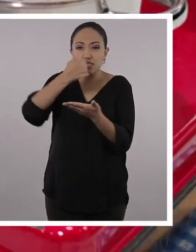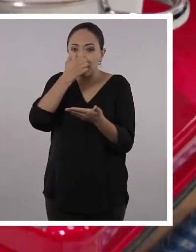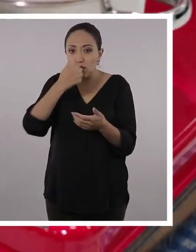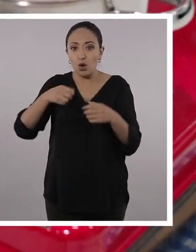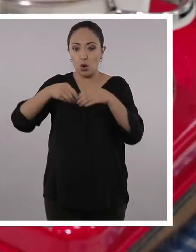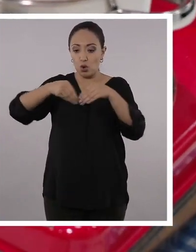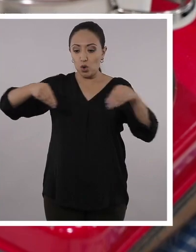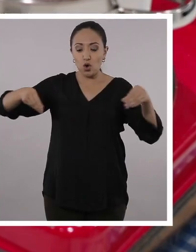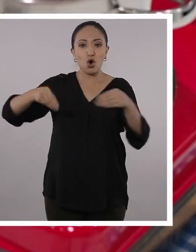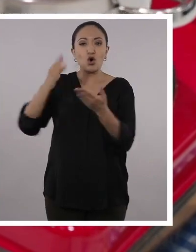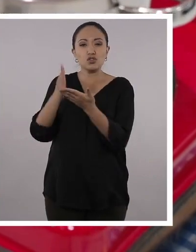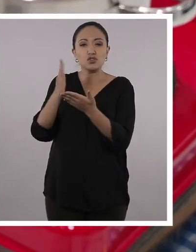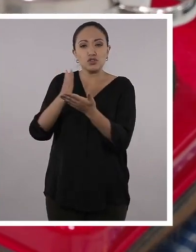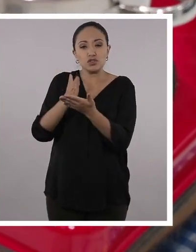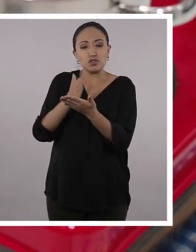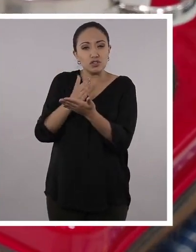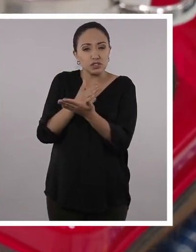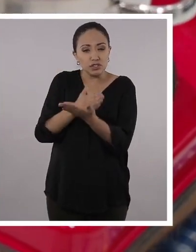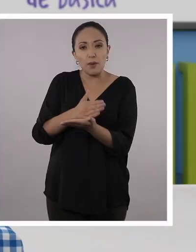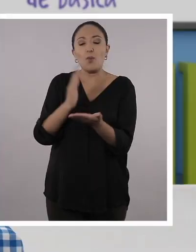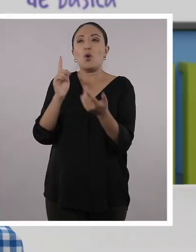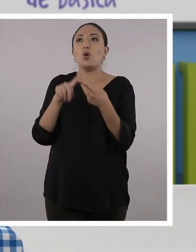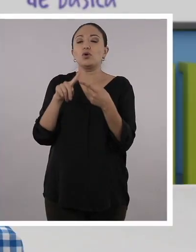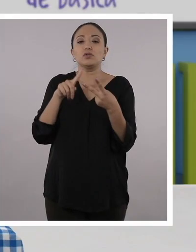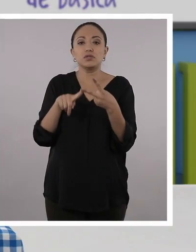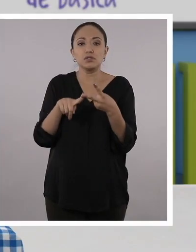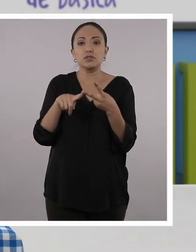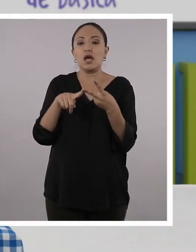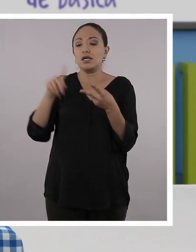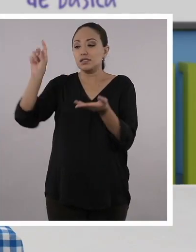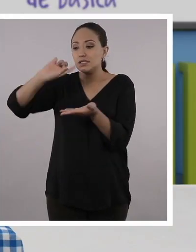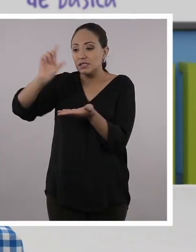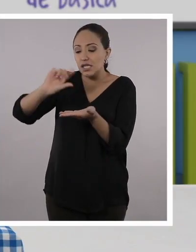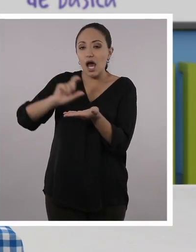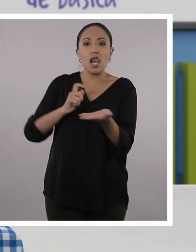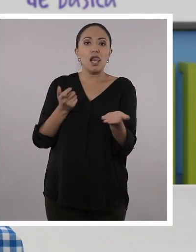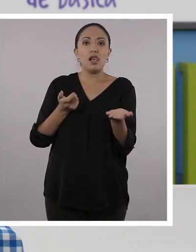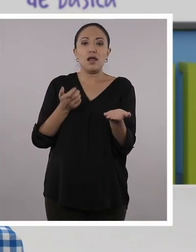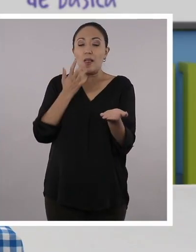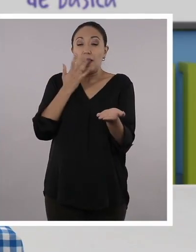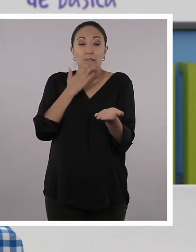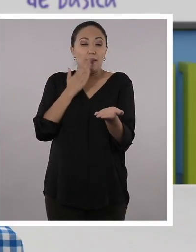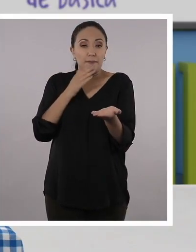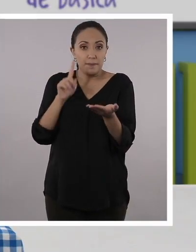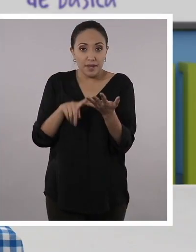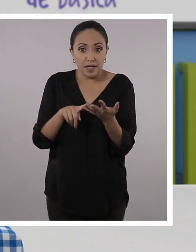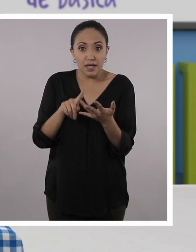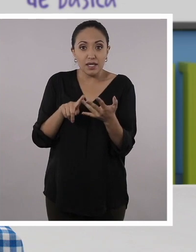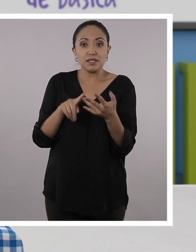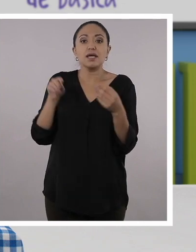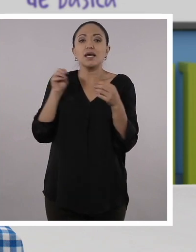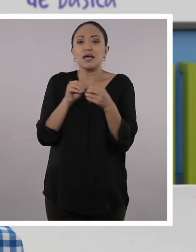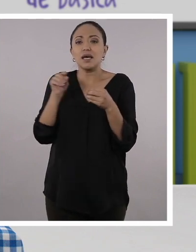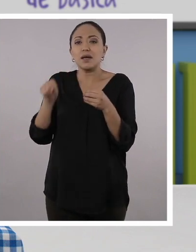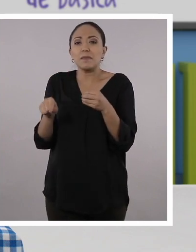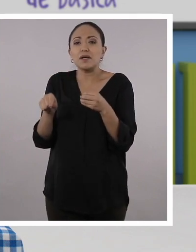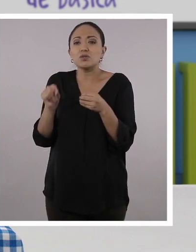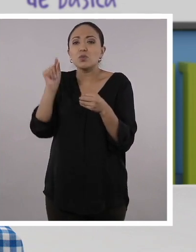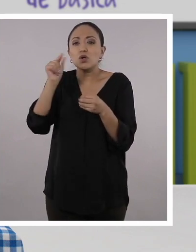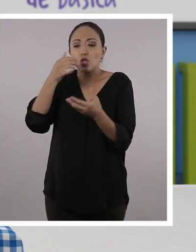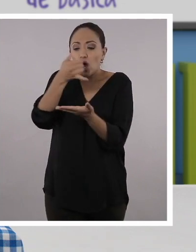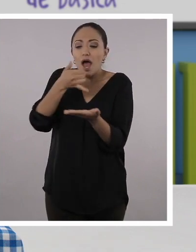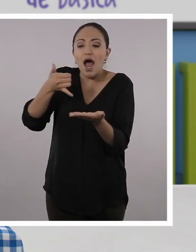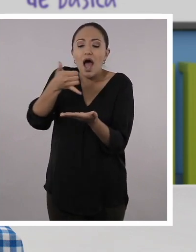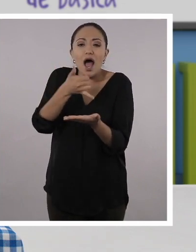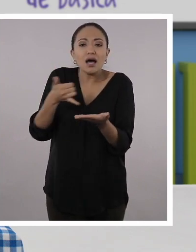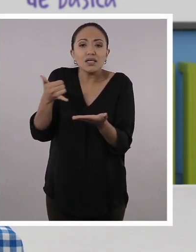cebolla larga, si que tienen en casa cebolla paiteña, sal, pimienta al gusto. Vamos a utilizar un poquito también, además del achiote, un poquito